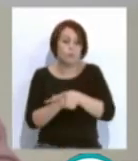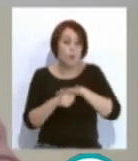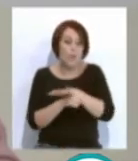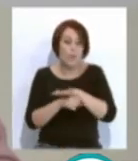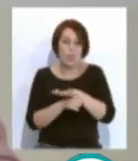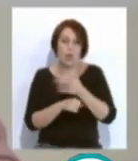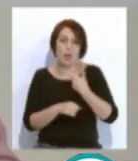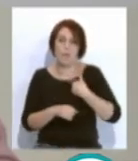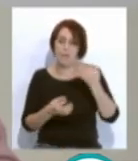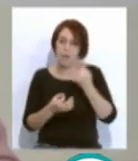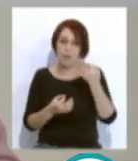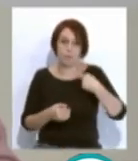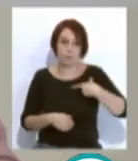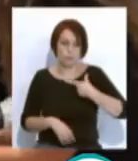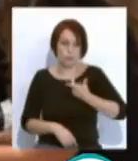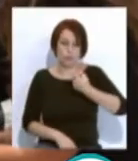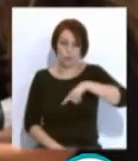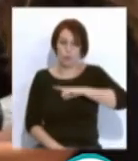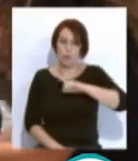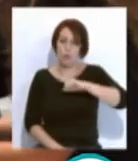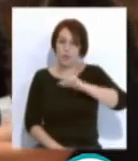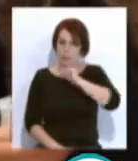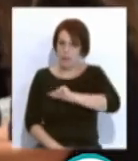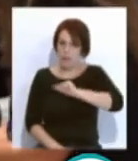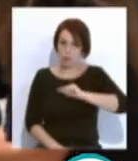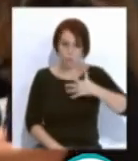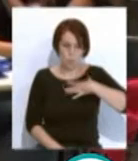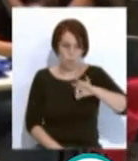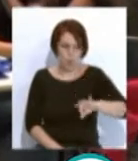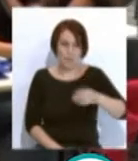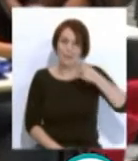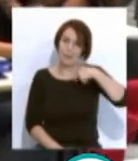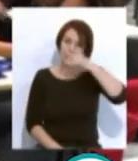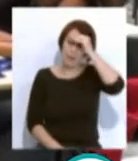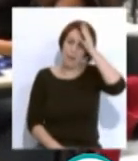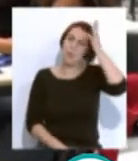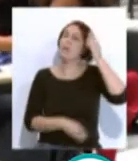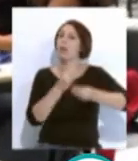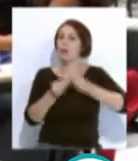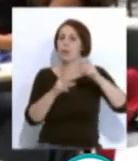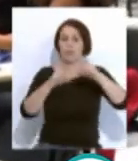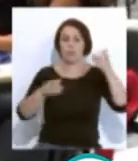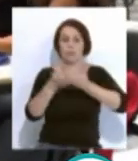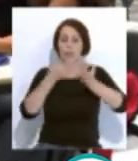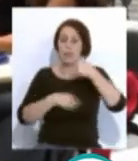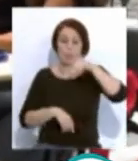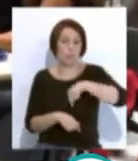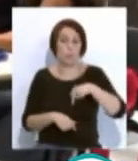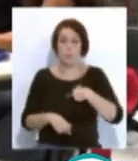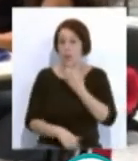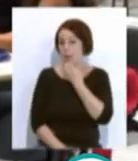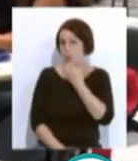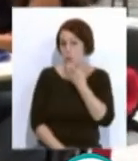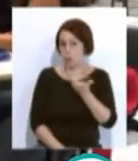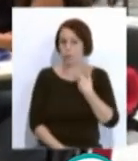Tenemos el talento, tenemos la ocasión, tenemos la inteligencia de hacerlo. Tenemos que colaborar entre entidades, esto es un ejemplo y que sean